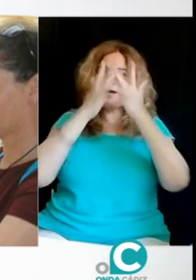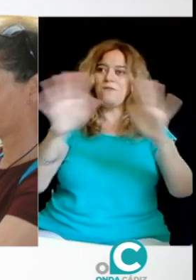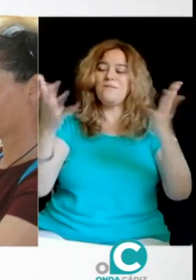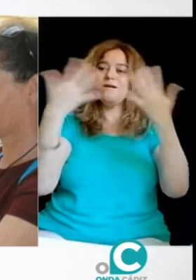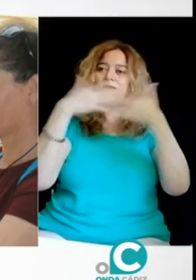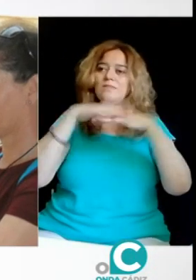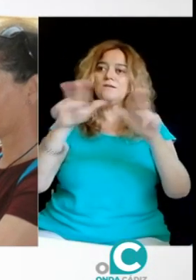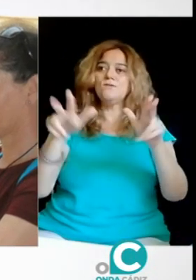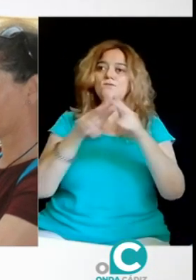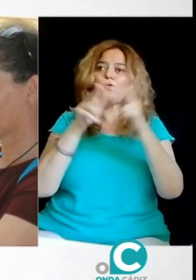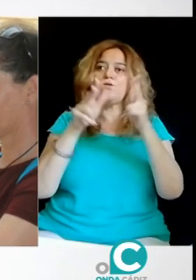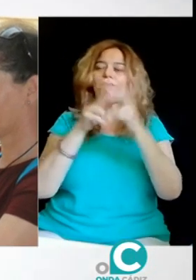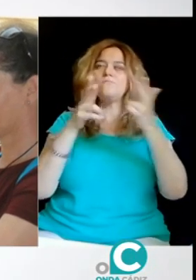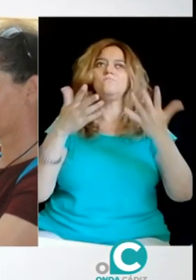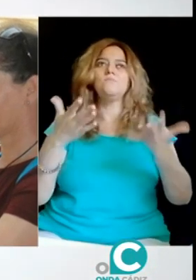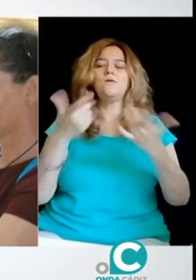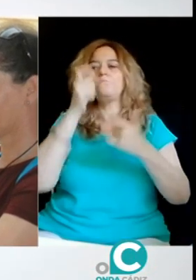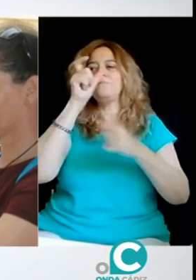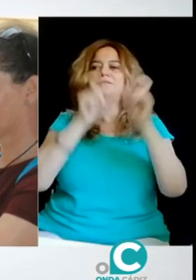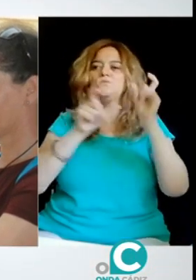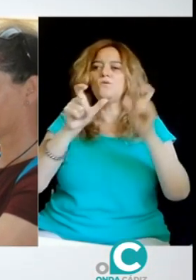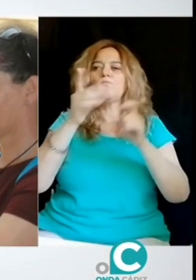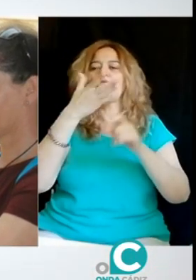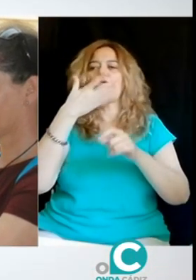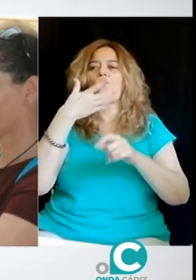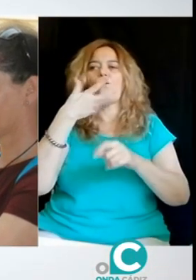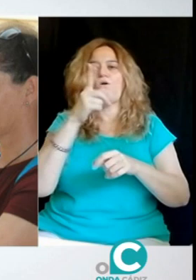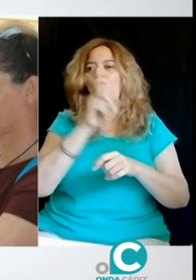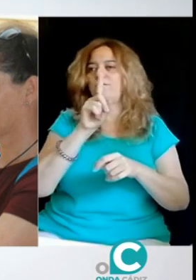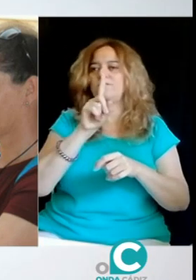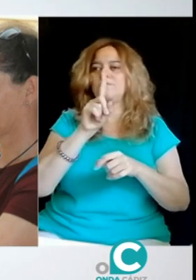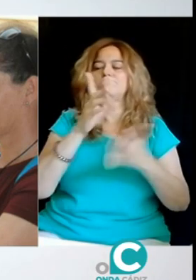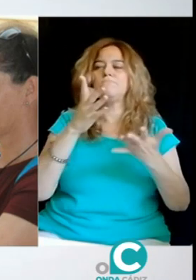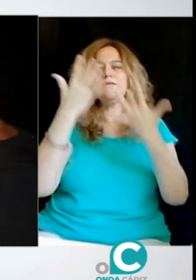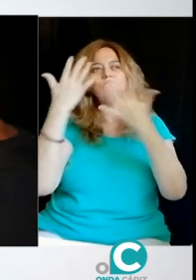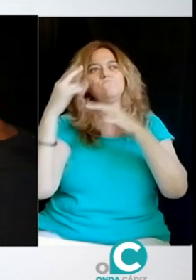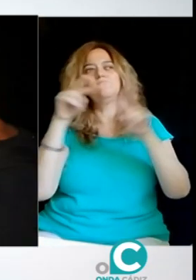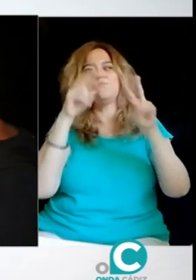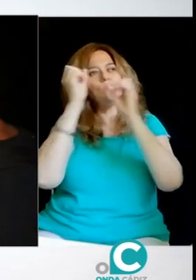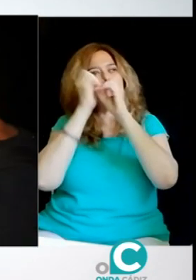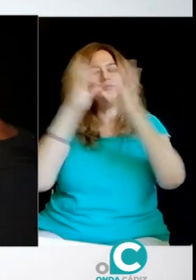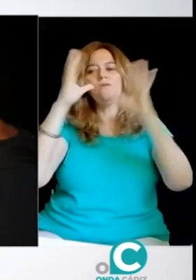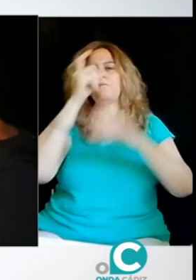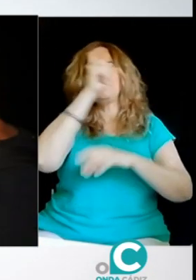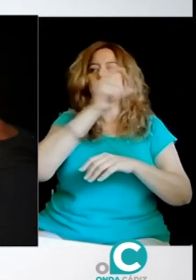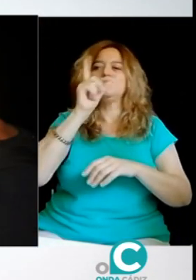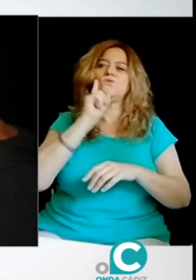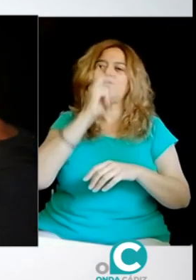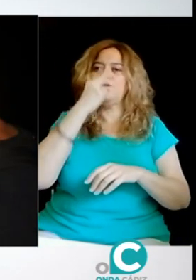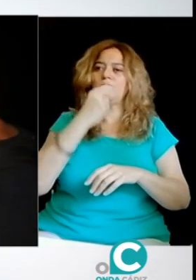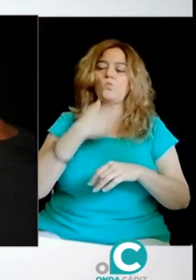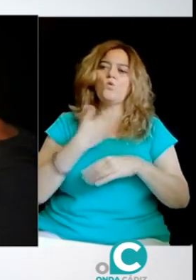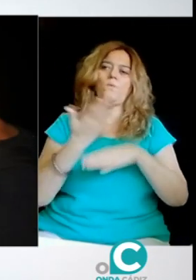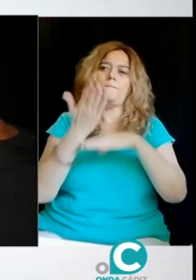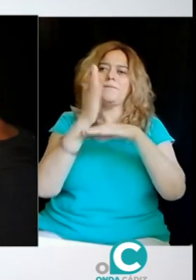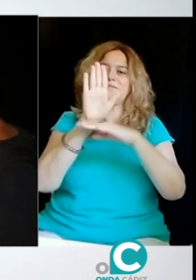Sí, pues, nosotros hacemos diferentes campañas de sensibilización a la sociedad, porque es cierto que es que nosotros somos un colectivo